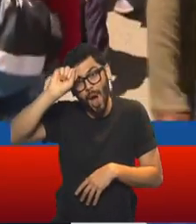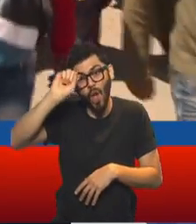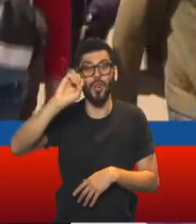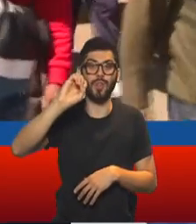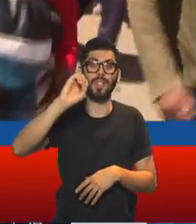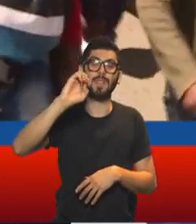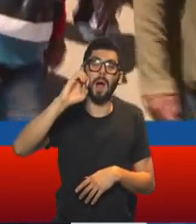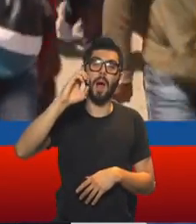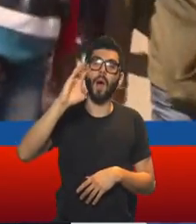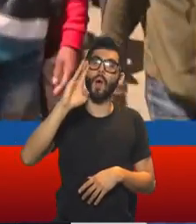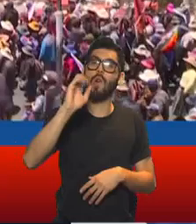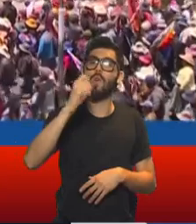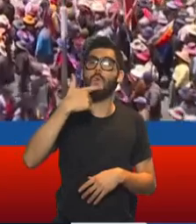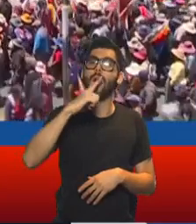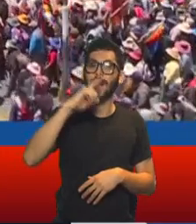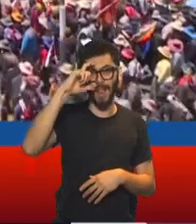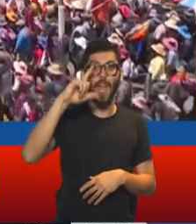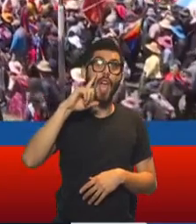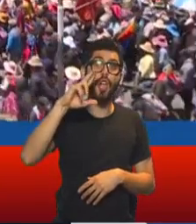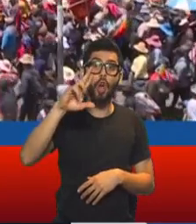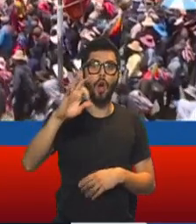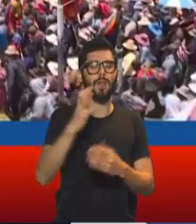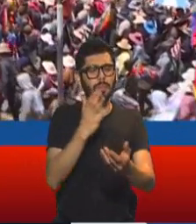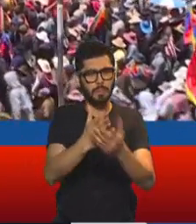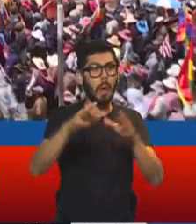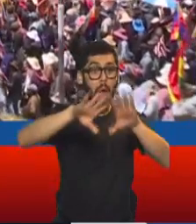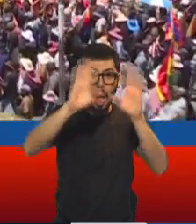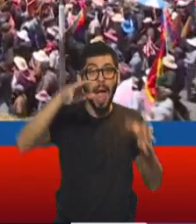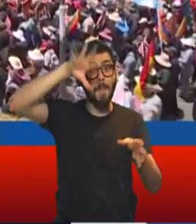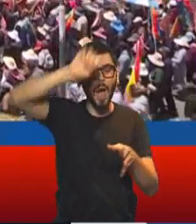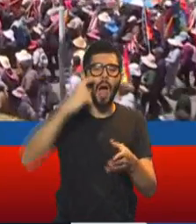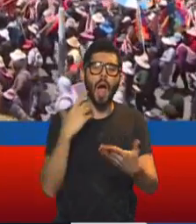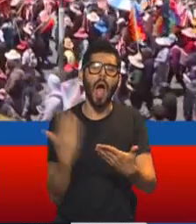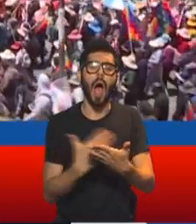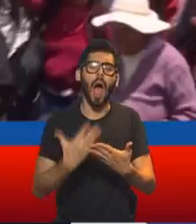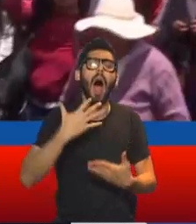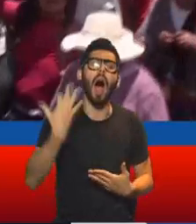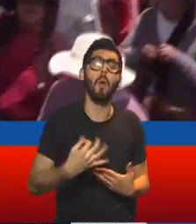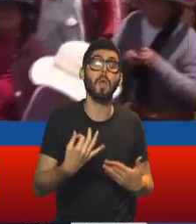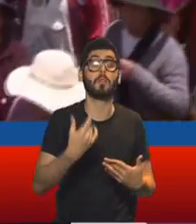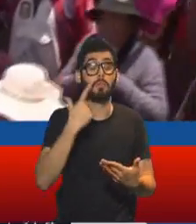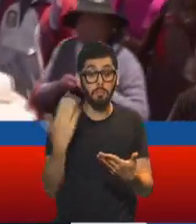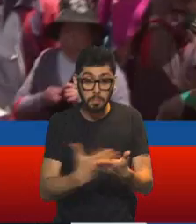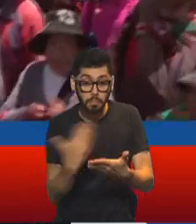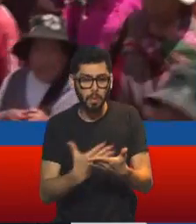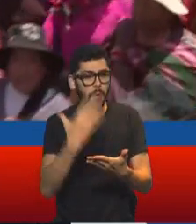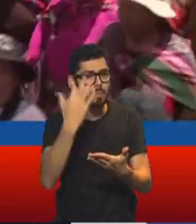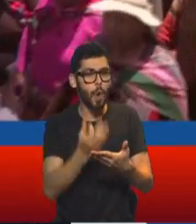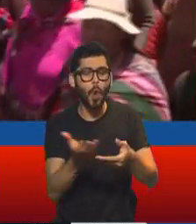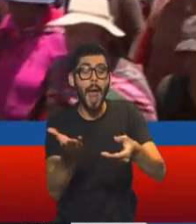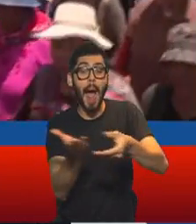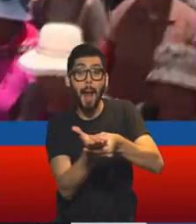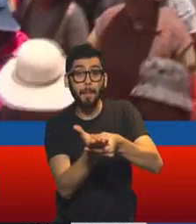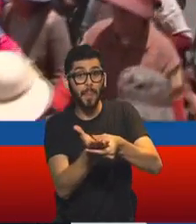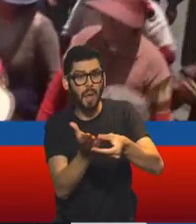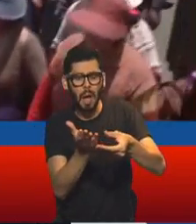Ariel Basteiro, que revise la documentación en la embajada y finalmente se encontró, según hoy explicó Basteiro, estaba muy guardado en una carpeta que